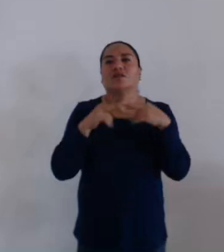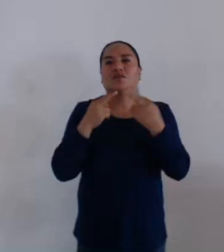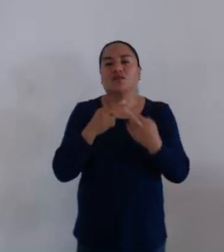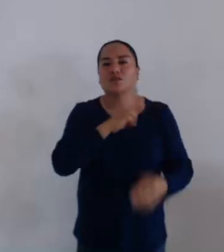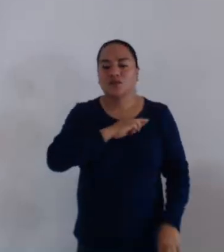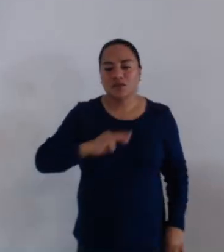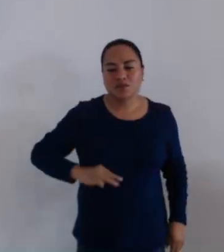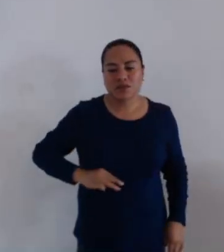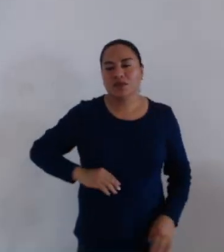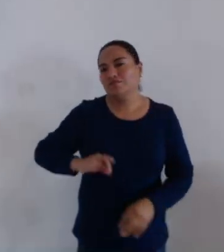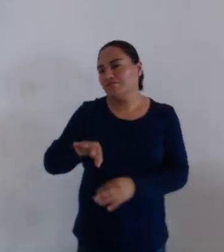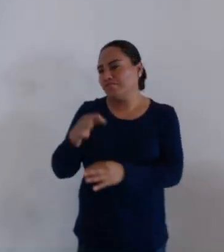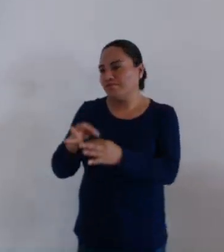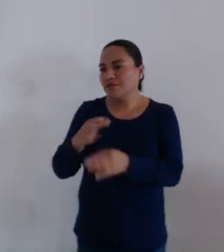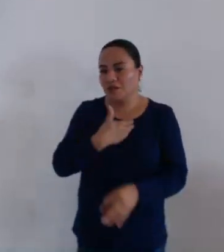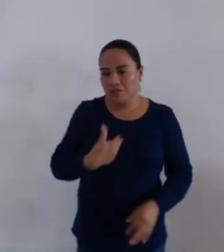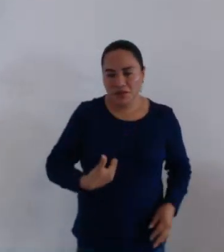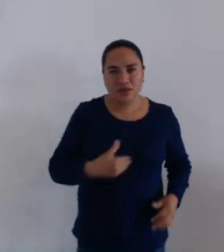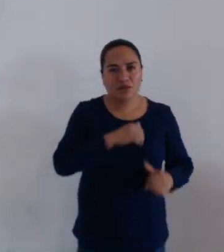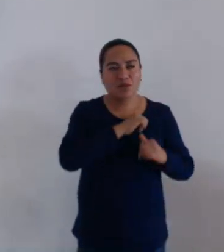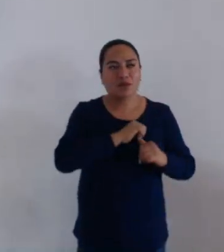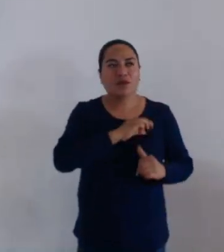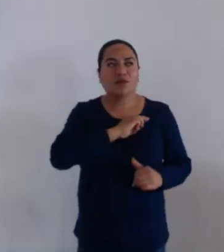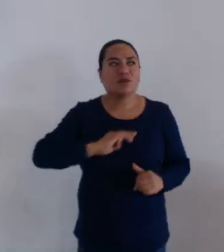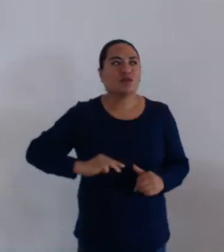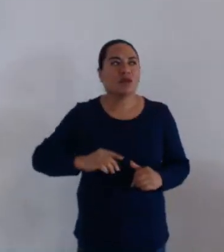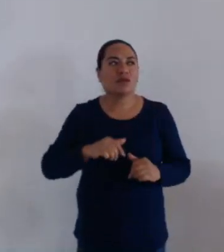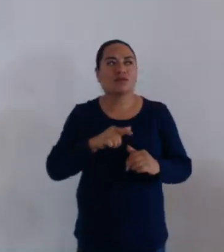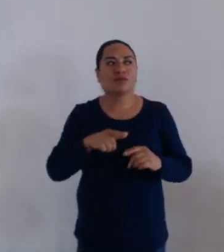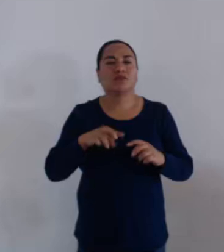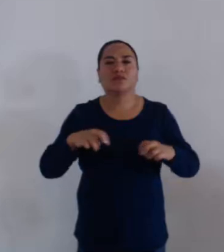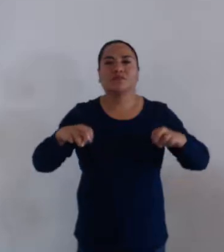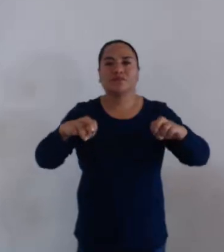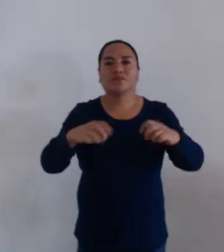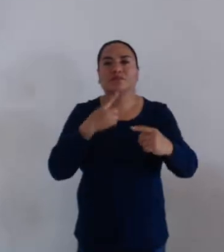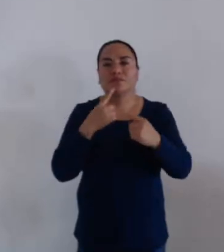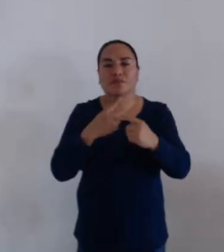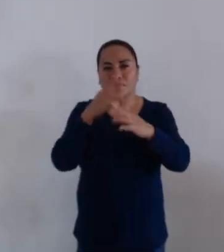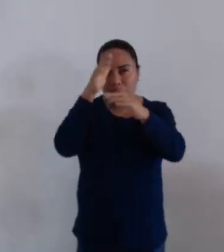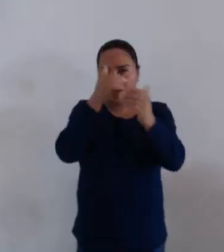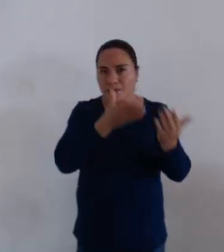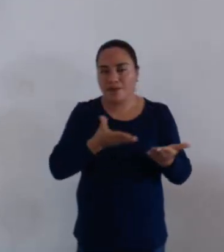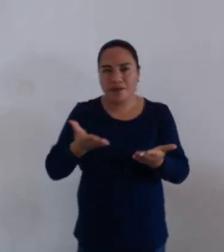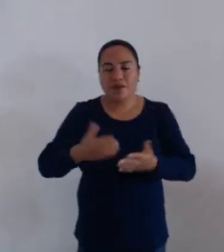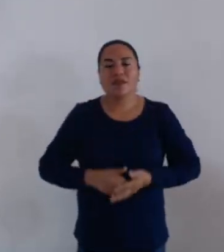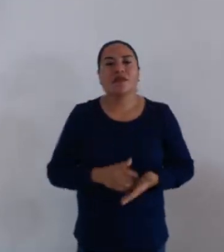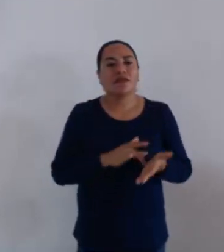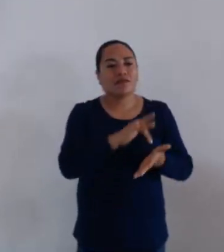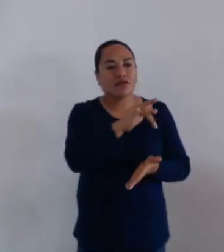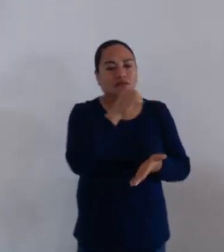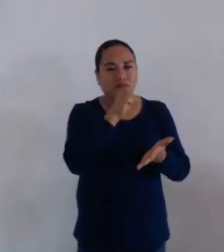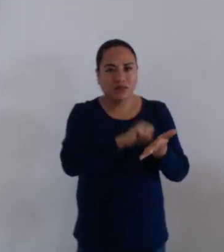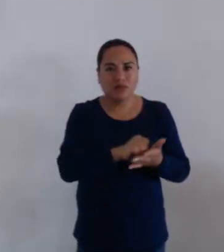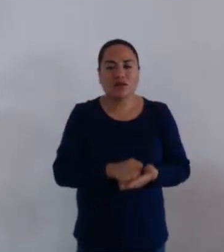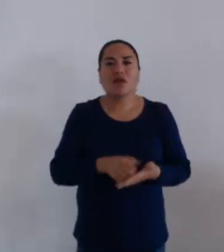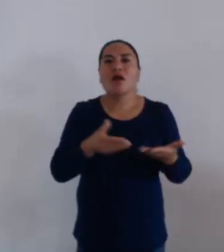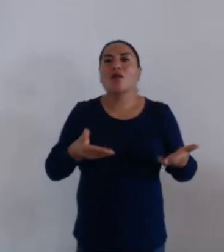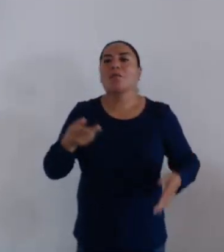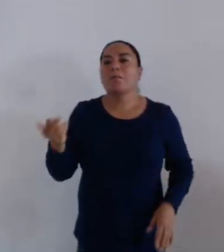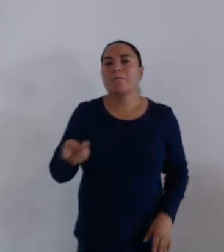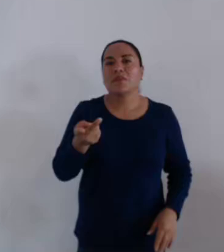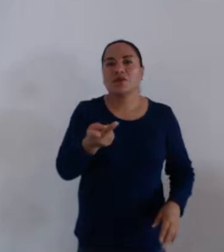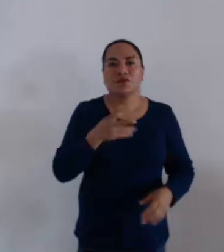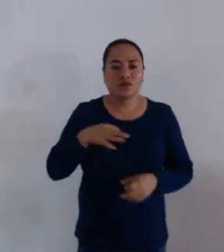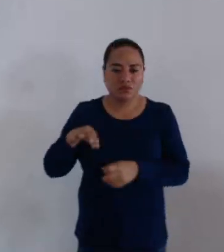cuanto, señor presidente, está a su consideración y de las señoras y de los señores concejales. Gracias, secretaria. Somete a la aprobación de este honorable